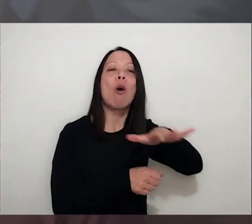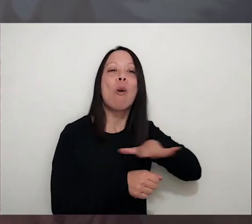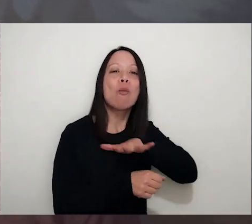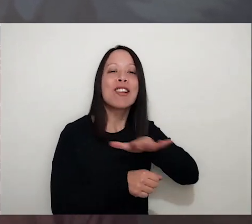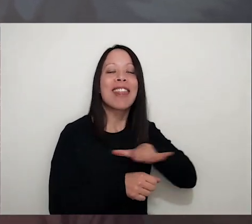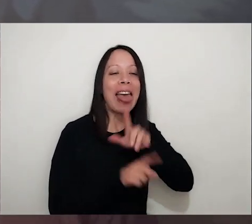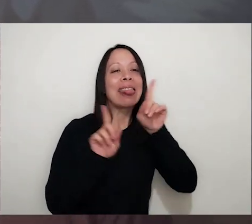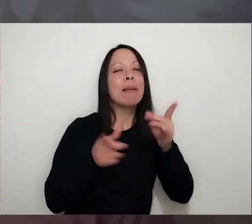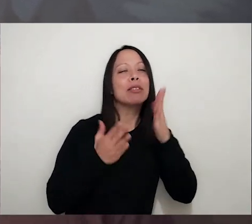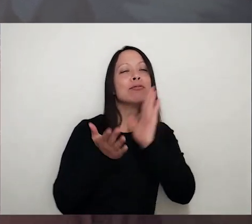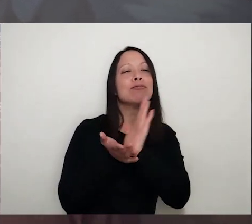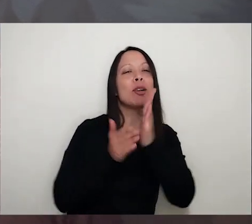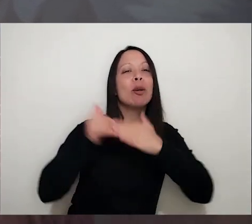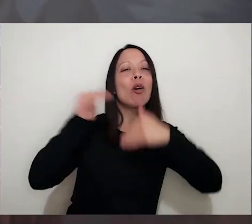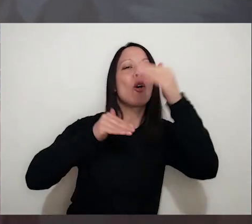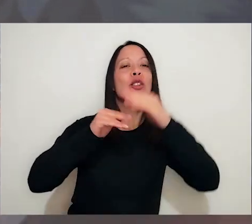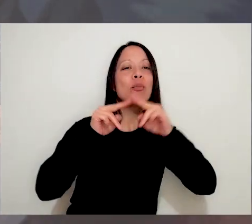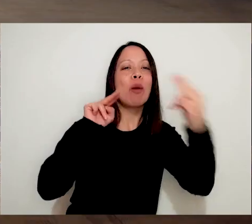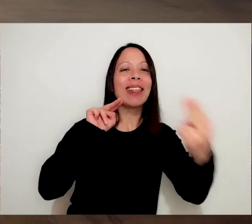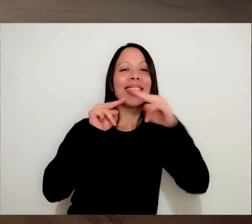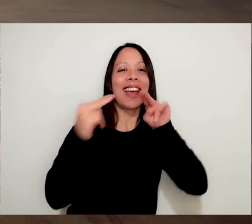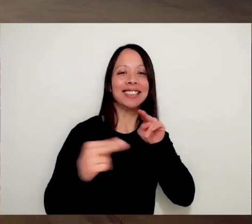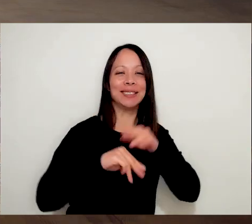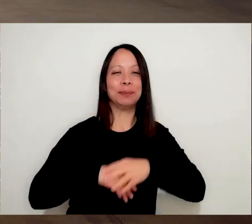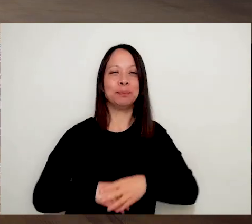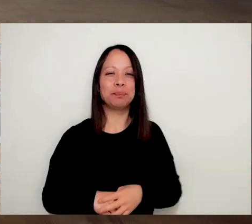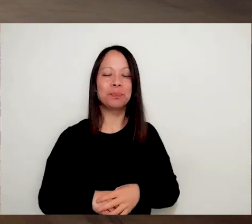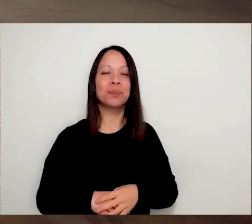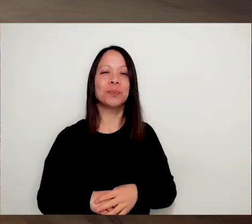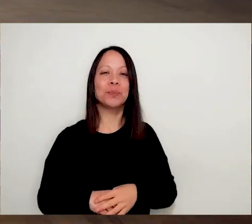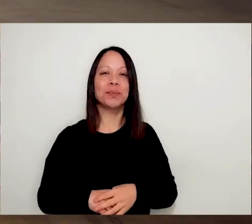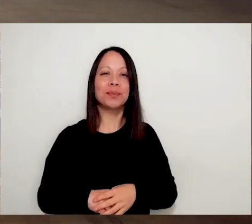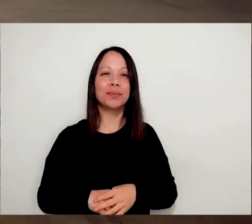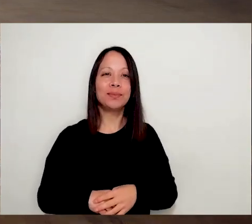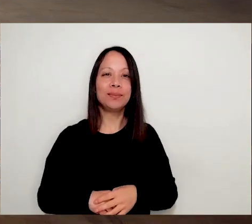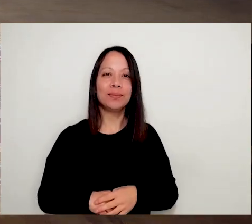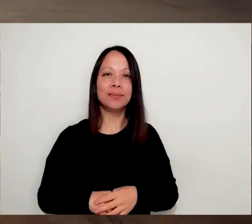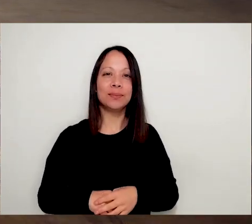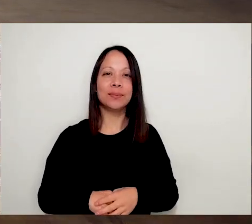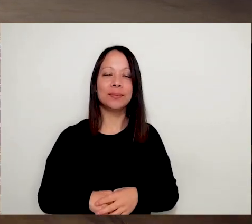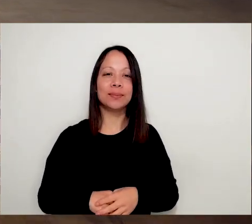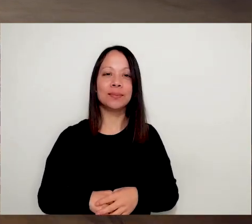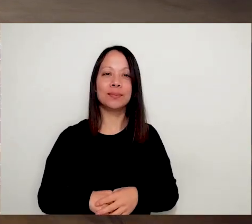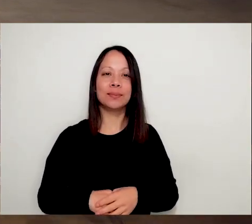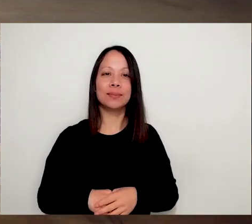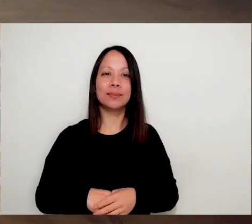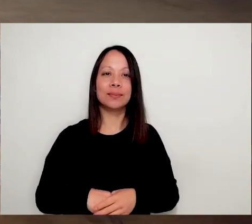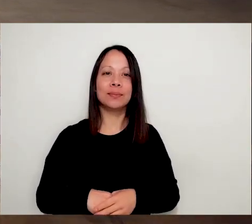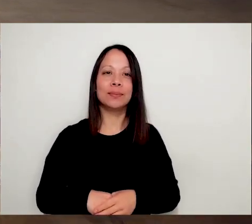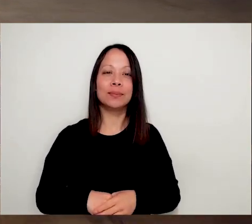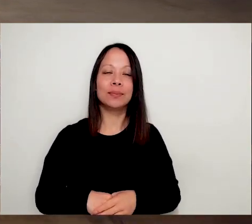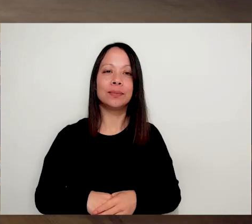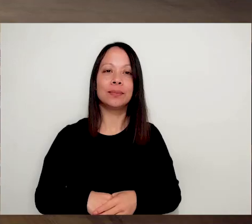Amar puentes. Amar puentes. Jeffrey ríe. Martina y Nelson están sentados en una grada. Crónicas Visuales. ¿Cómo estás?